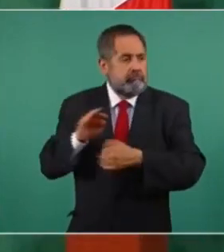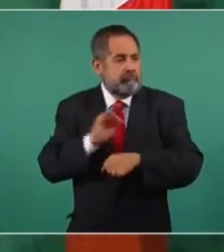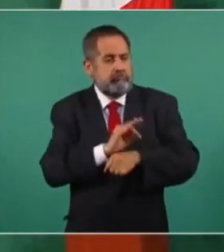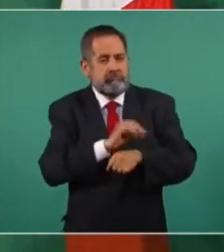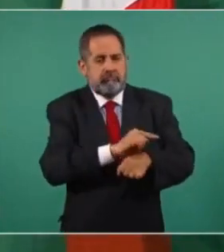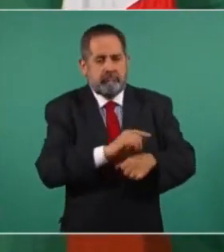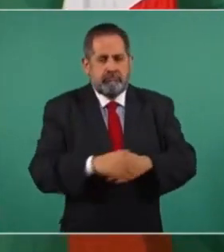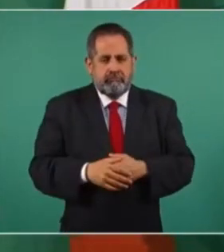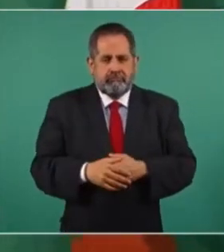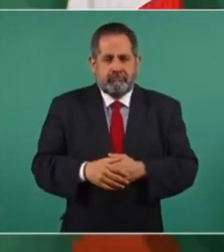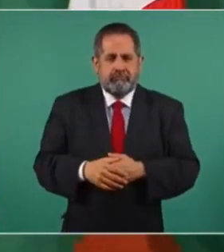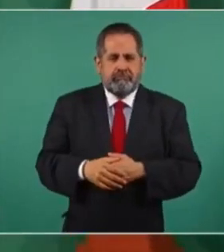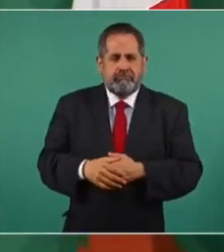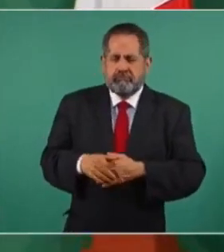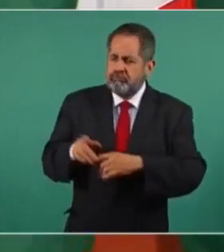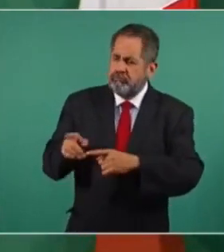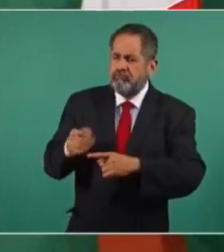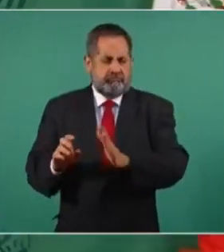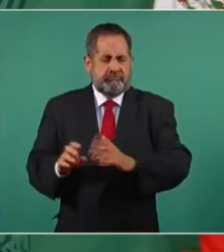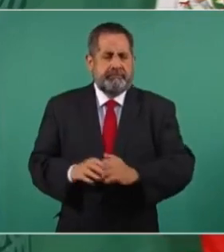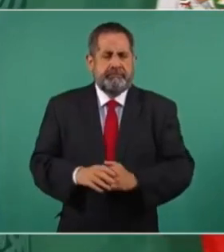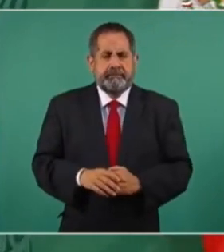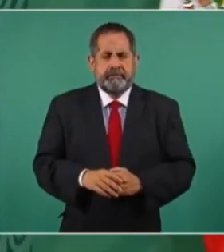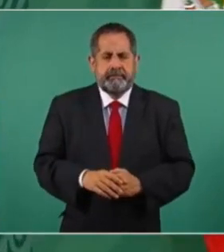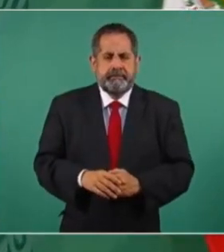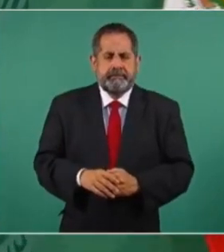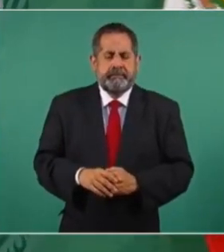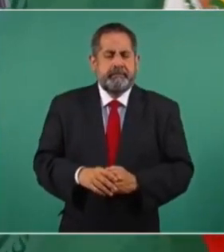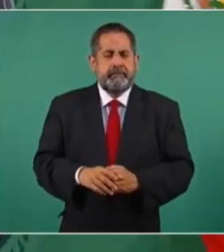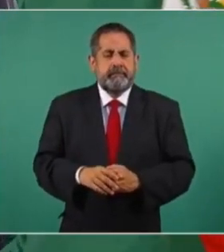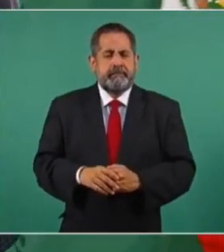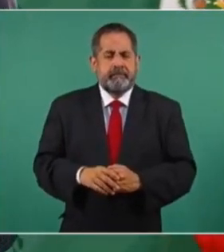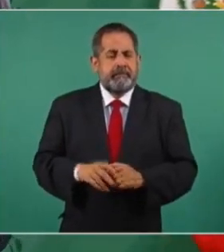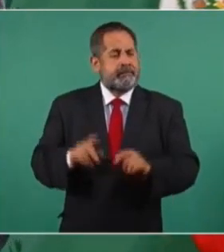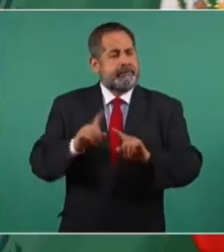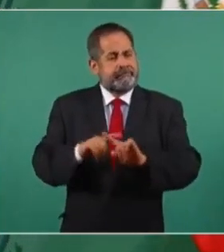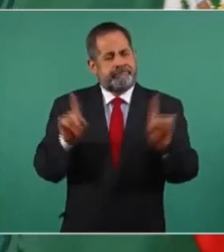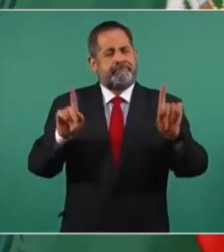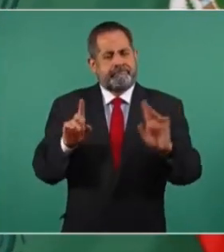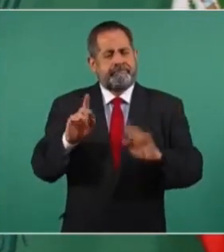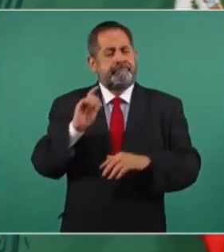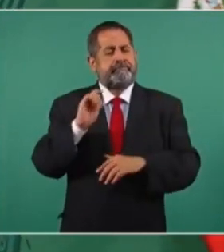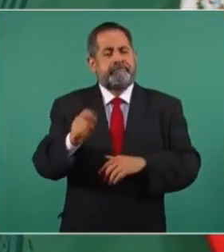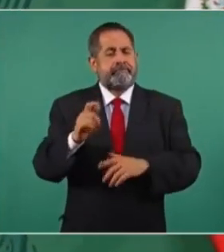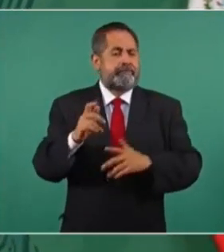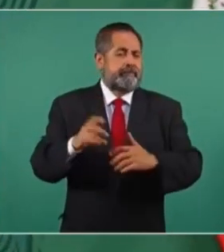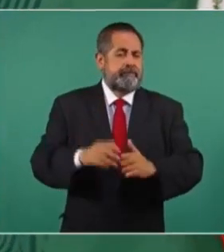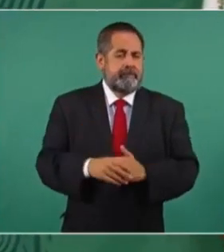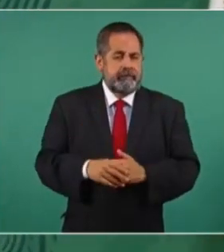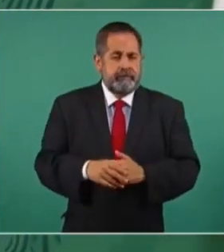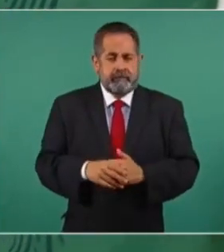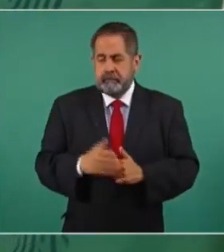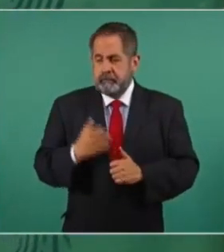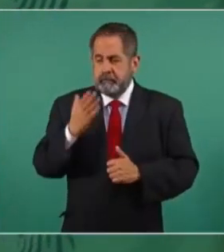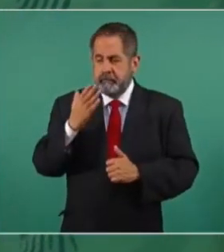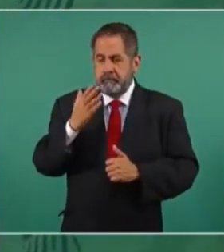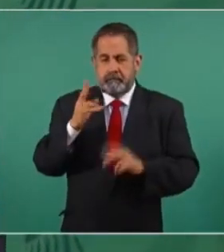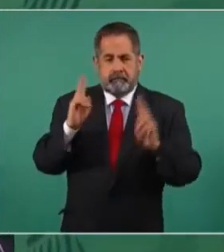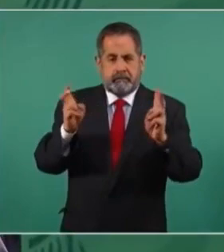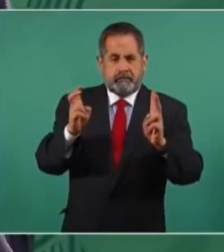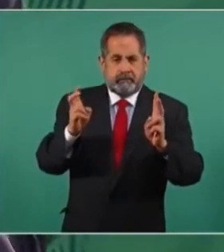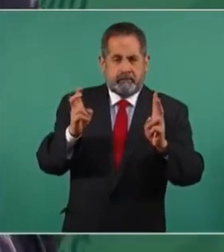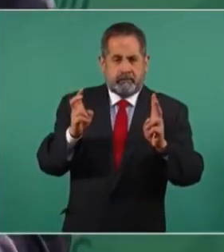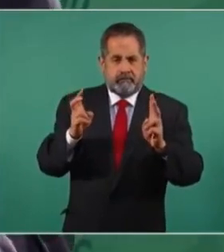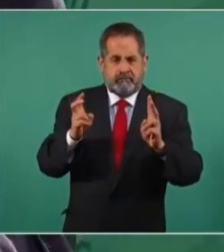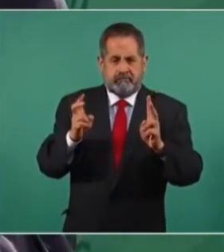no grandes escritores, buenos escritores, porque es distinto ser un buen escritor a ser